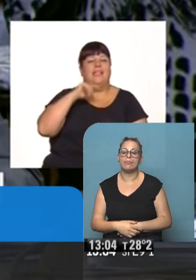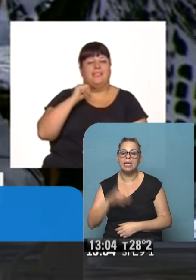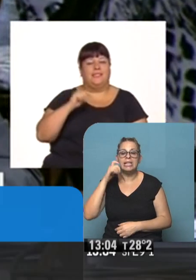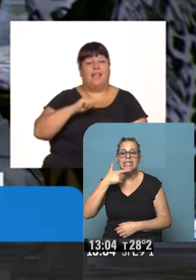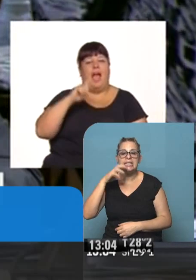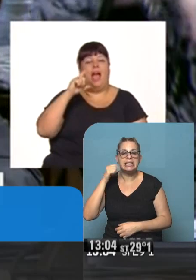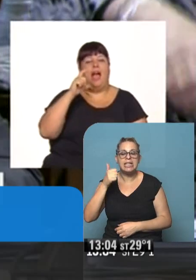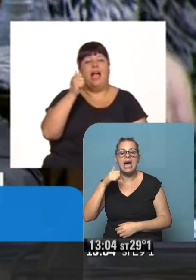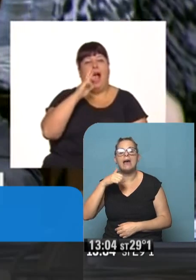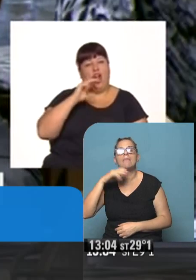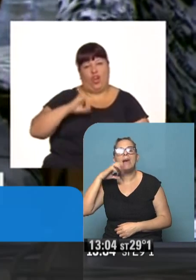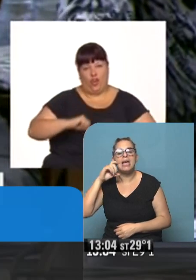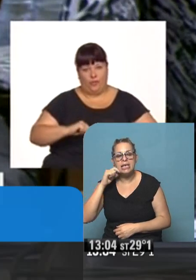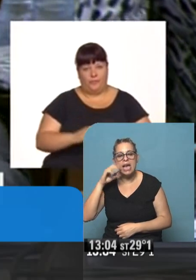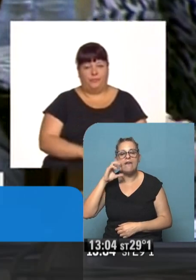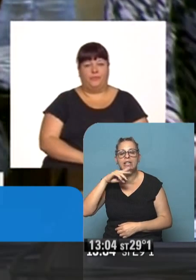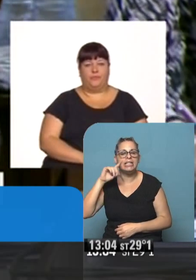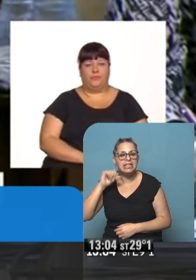Avelina Carrió.